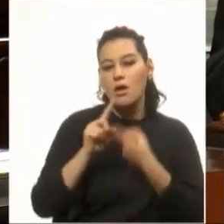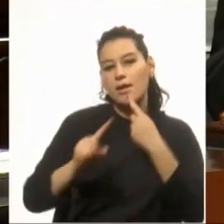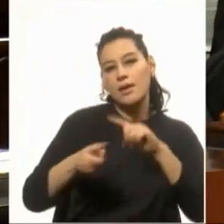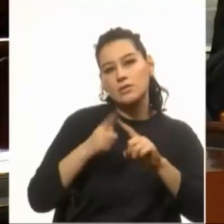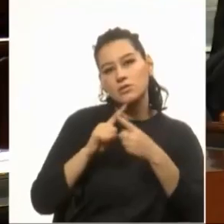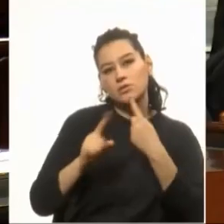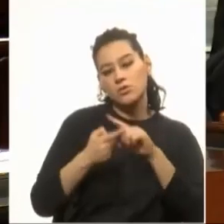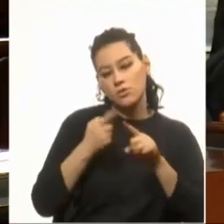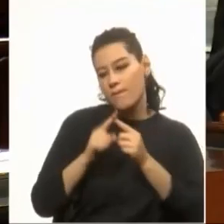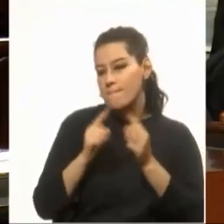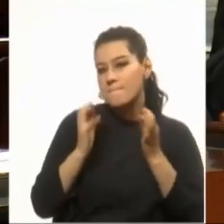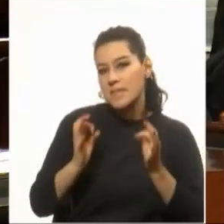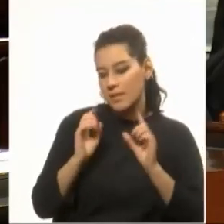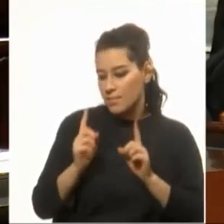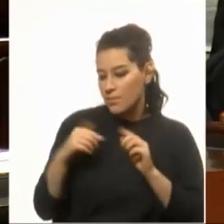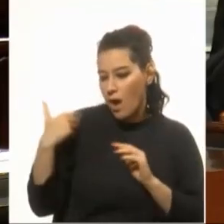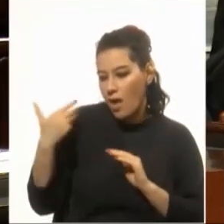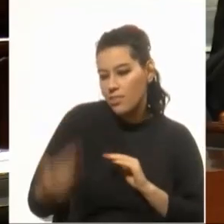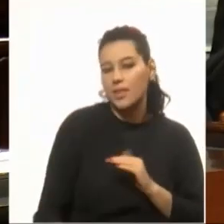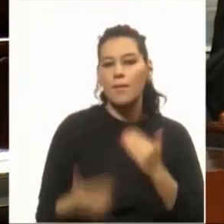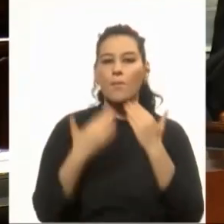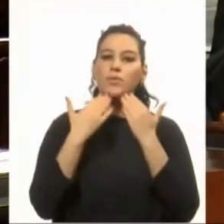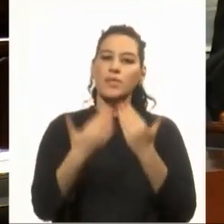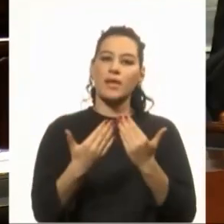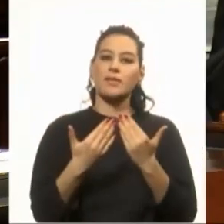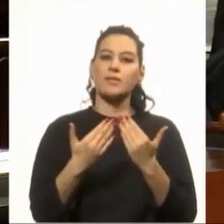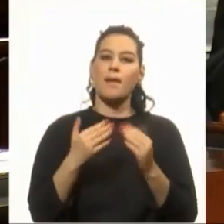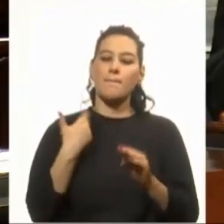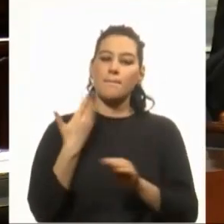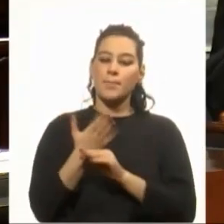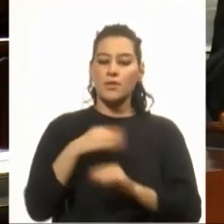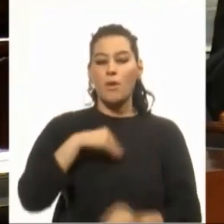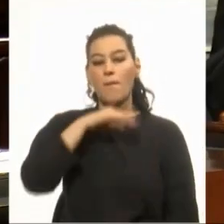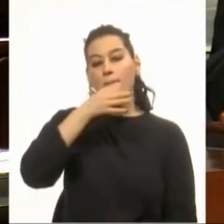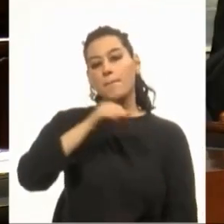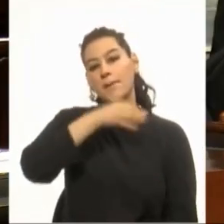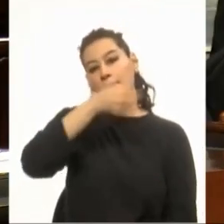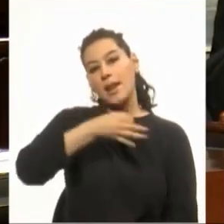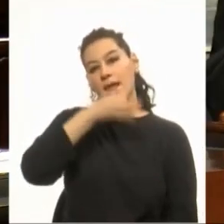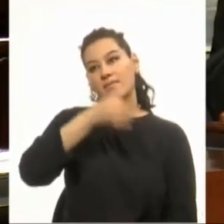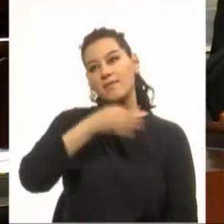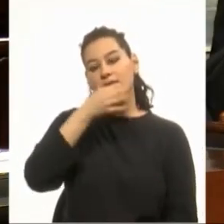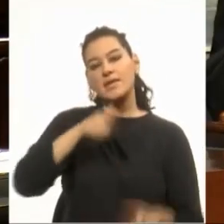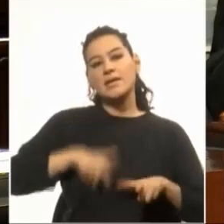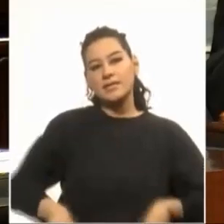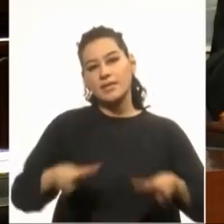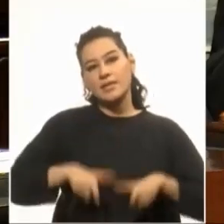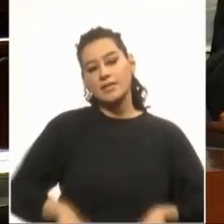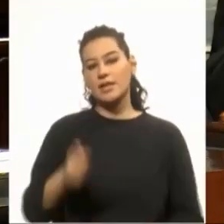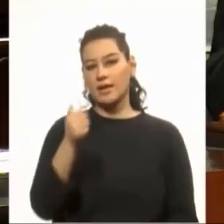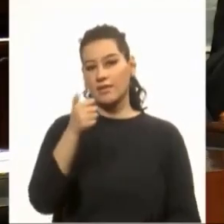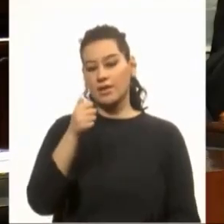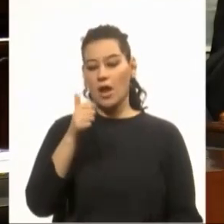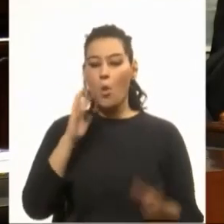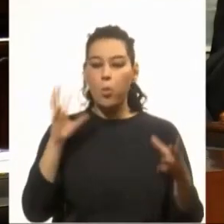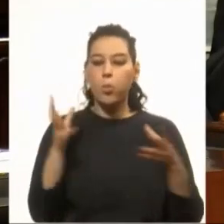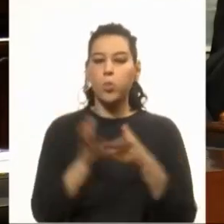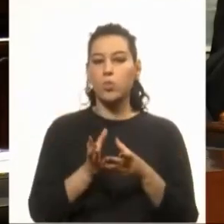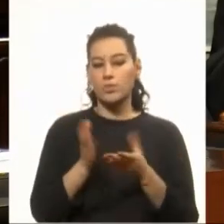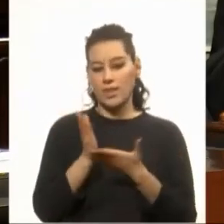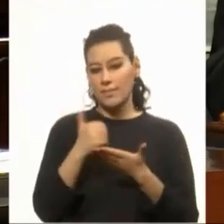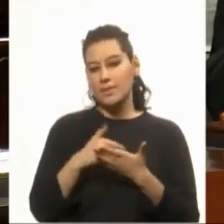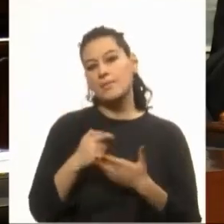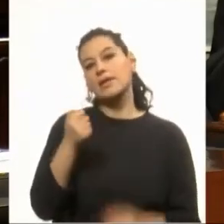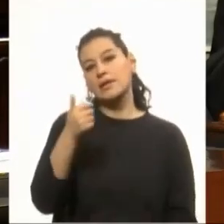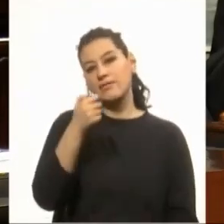la norma general. Muchas gracias y pido que mis palabras pasen a la Intendencia de Rivera, a la Junta Departamental